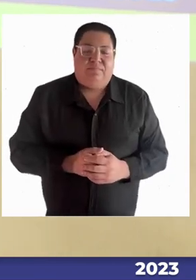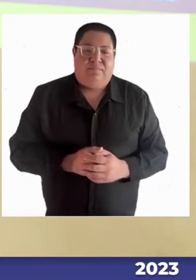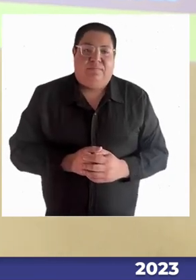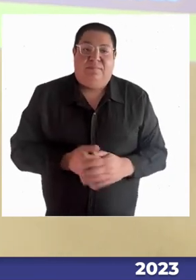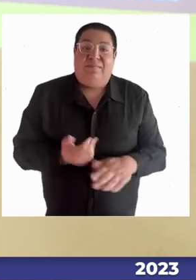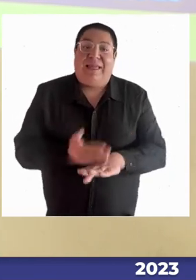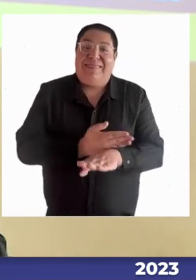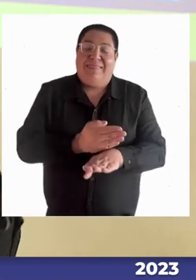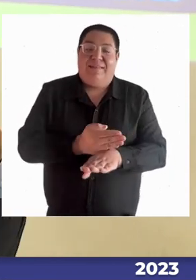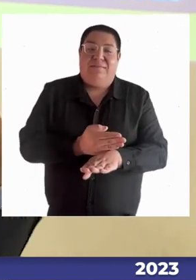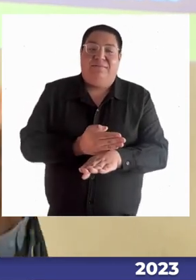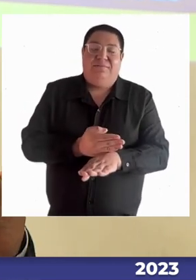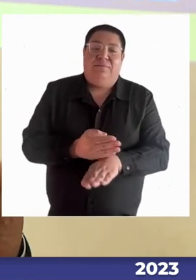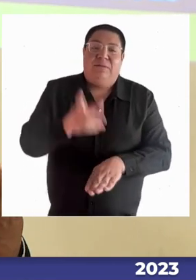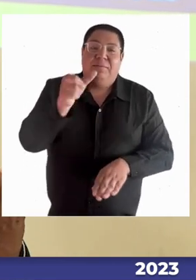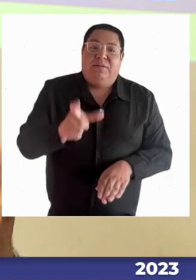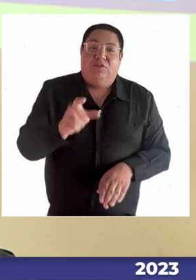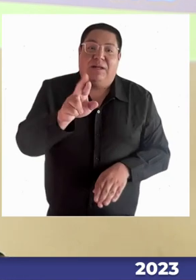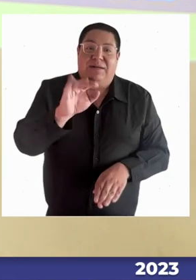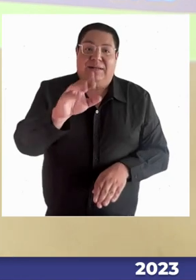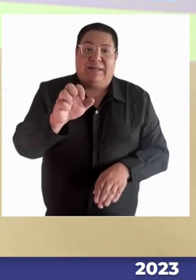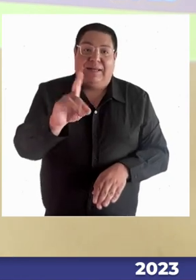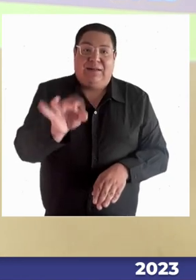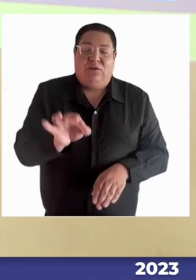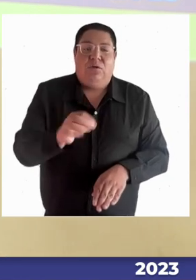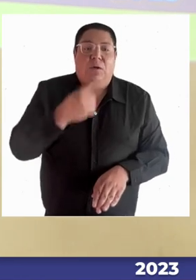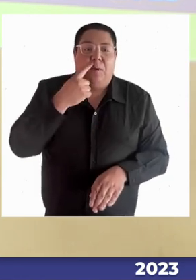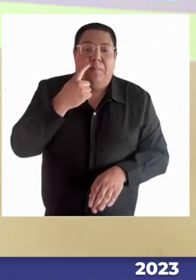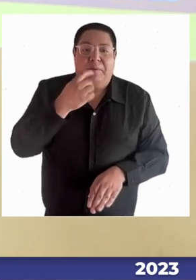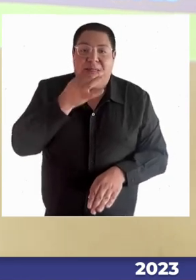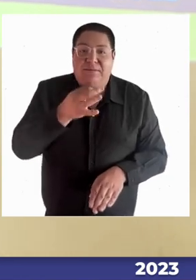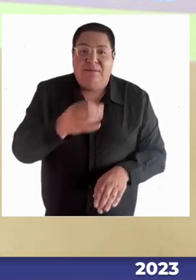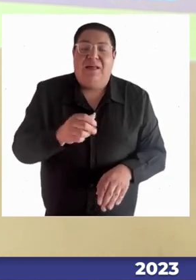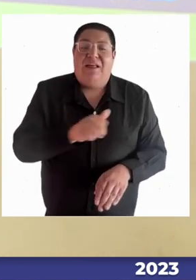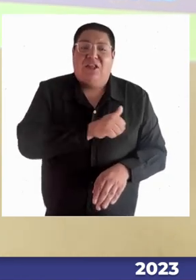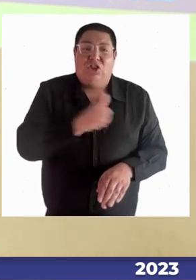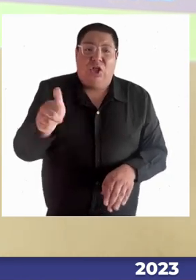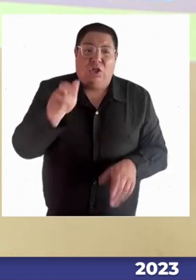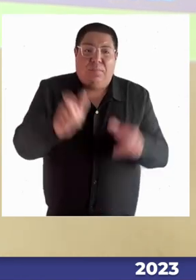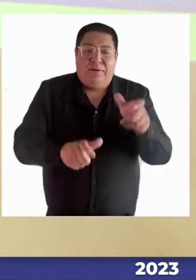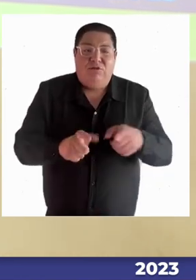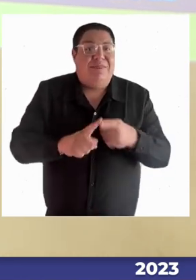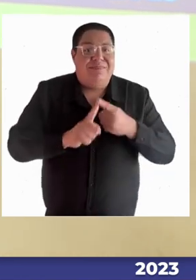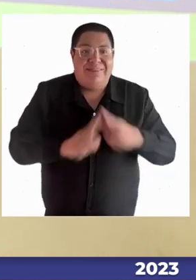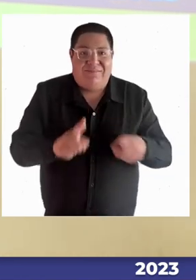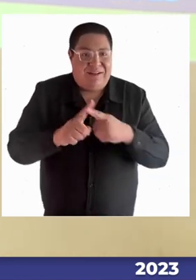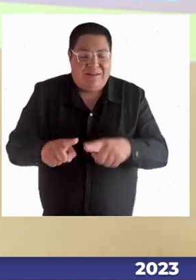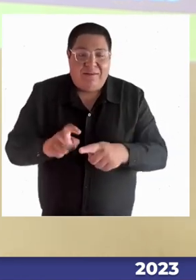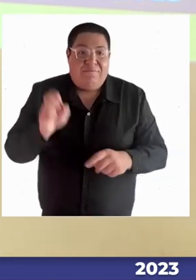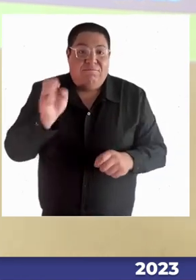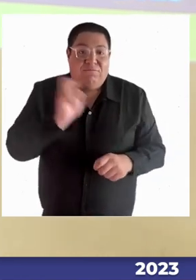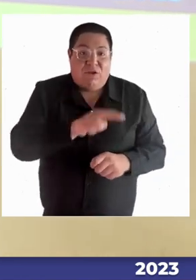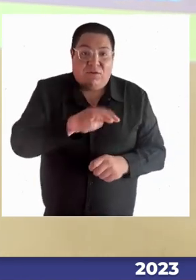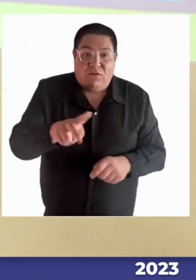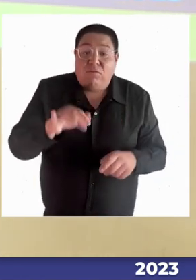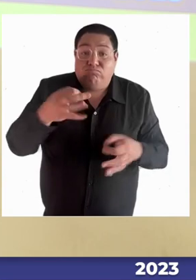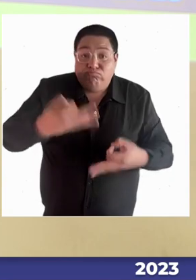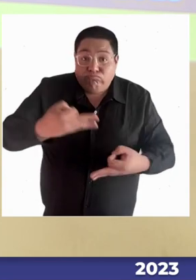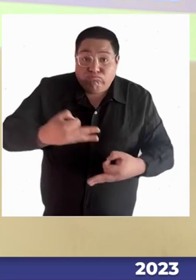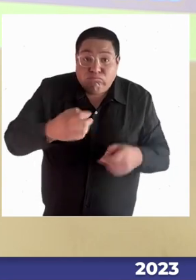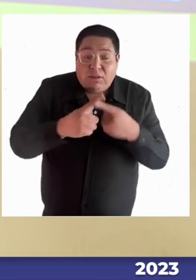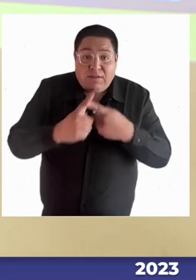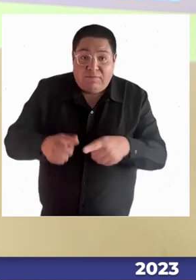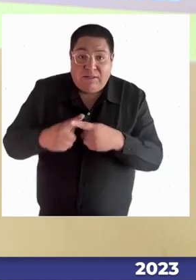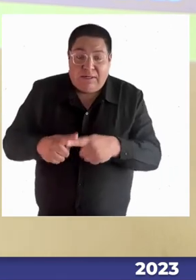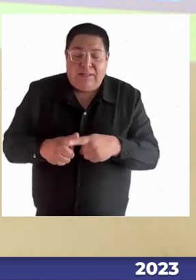tratar de corregir y tratar en definitiva de construir más que normas, más que leyes, una conciencia social donde todos,